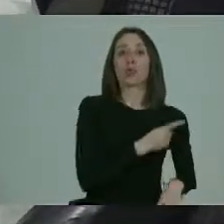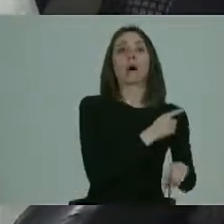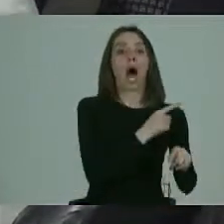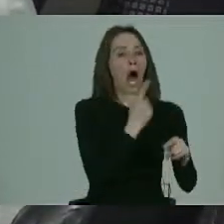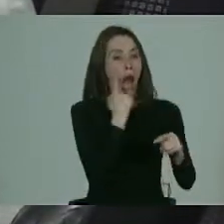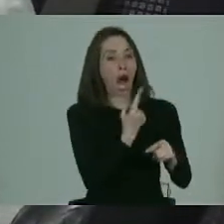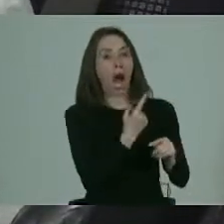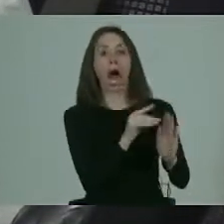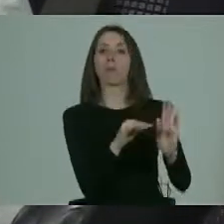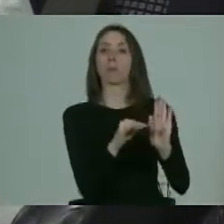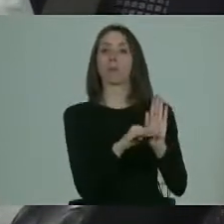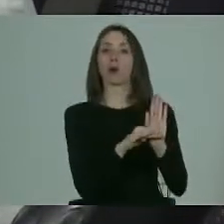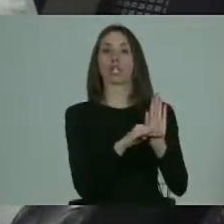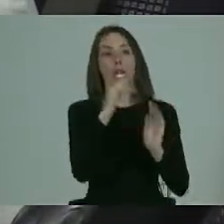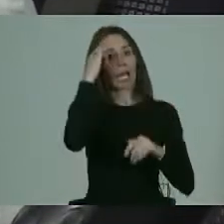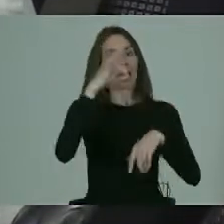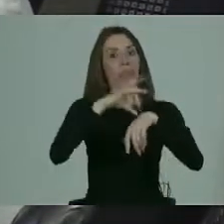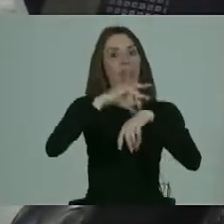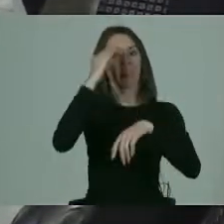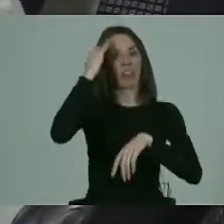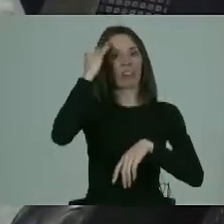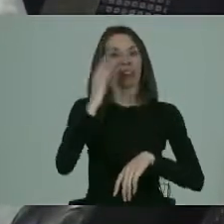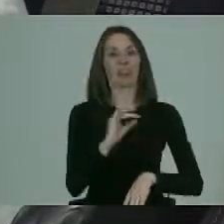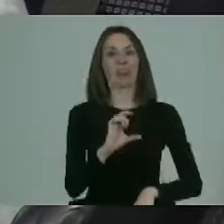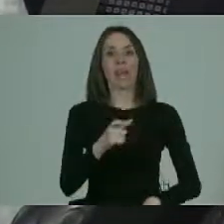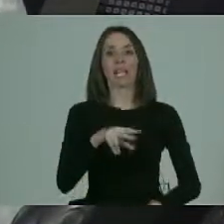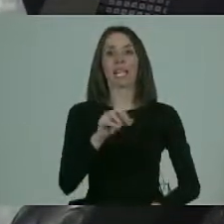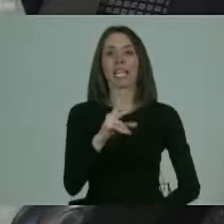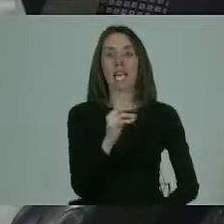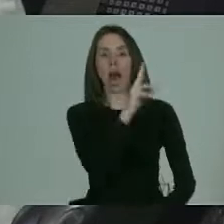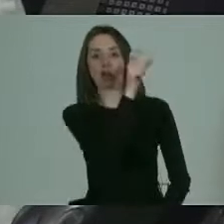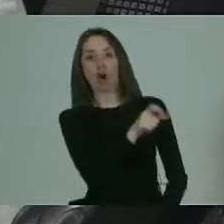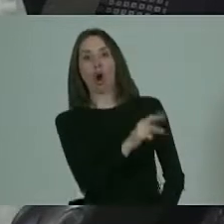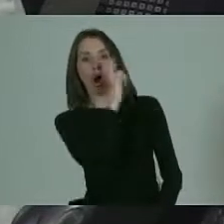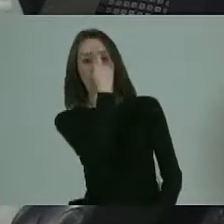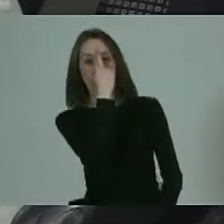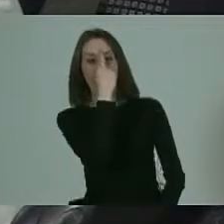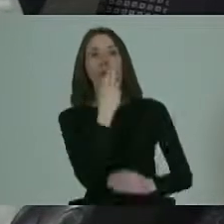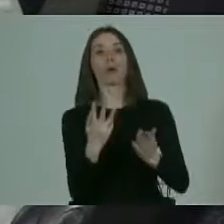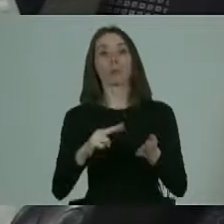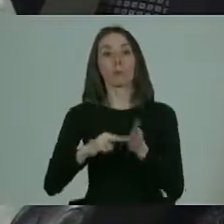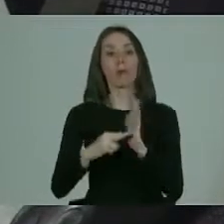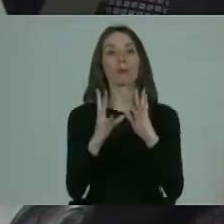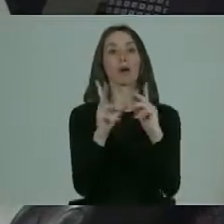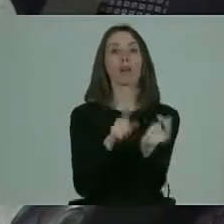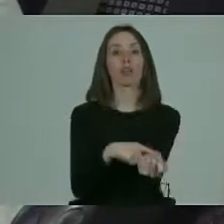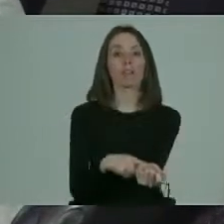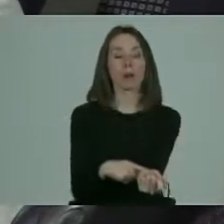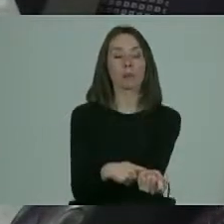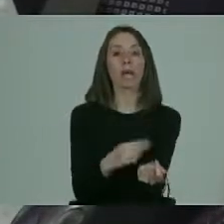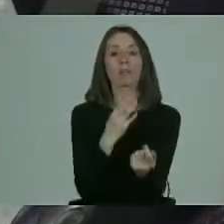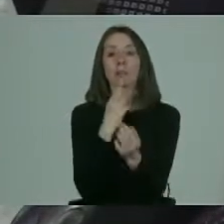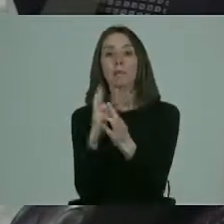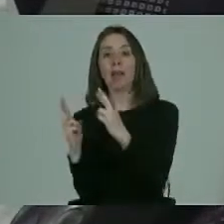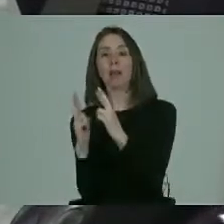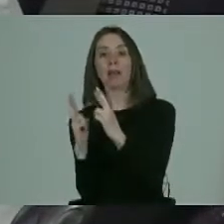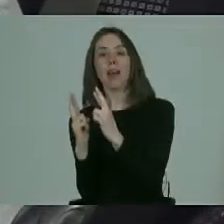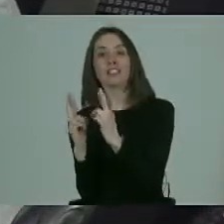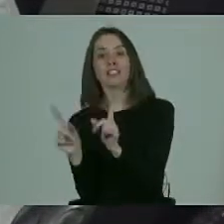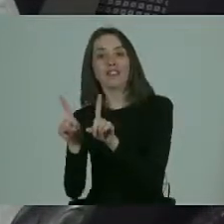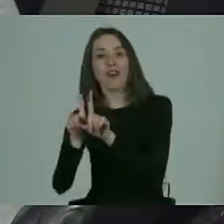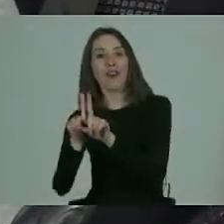casi cae en la categoría de degenerado. Algo raro tiene. Ese es el problema con la familia. También con la relación de pareja.